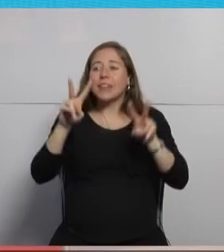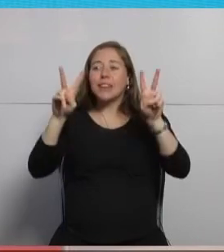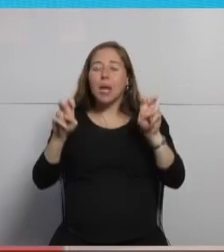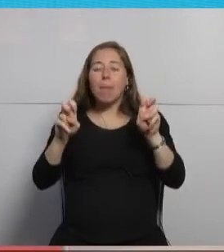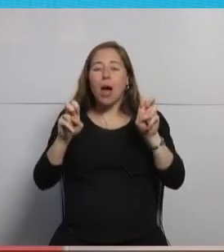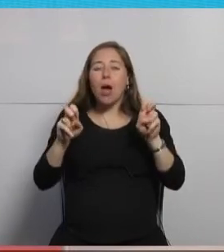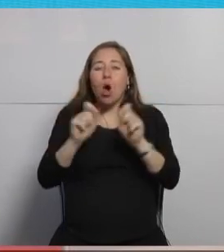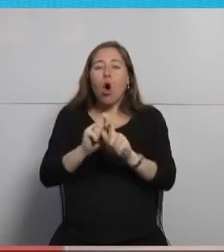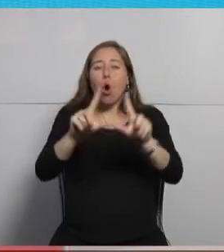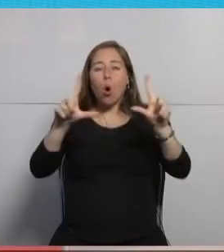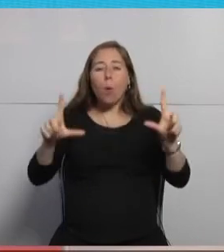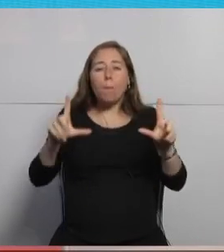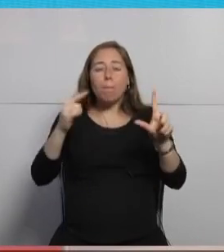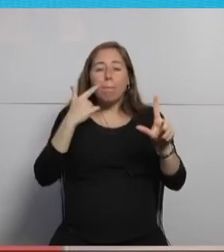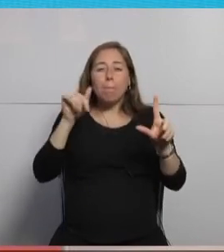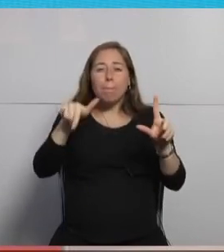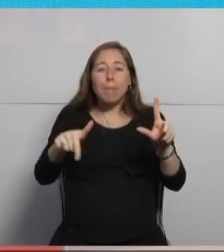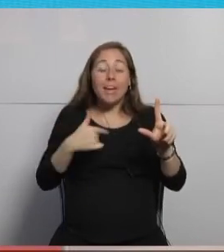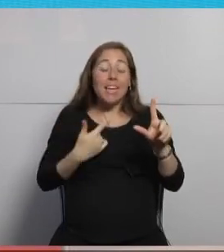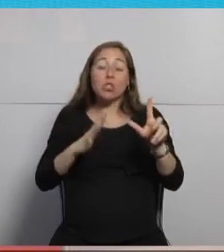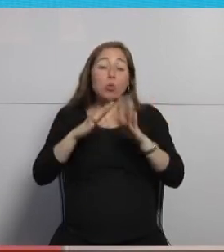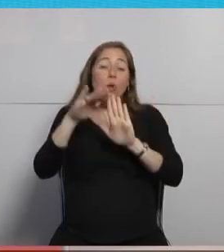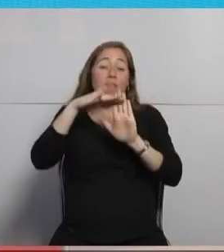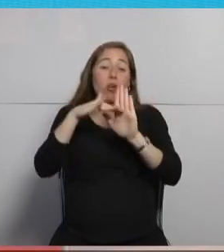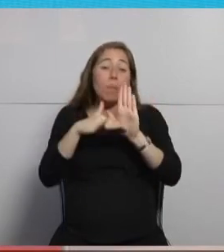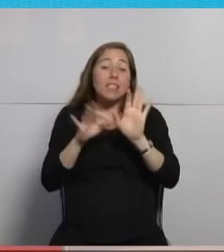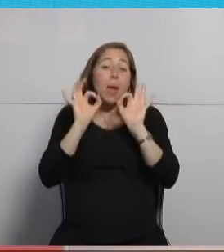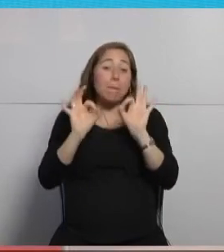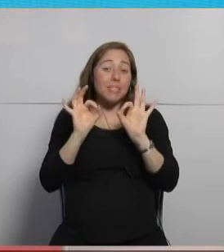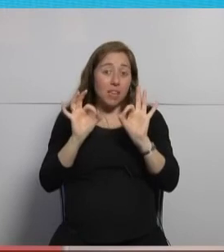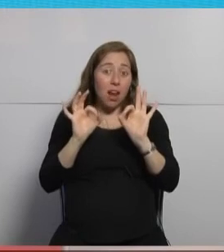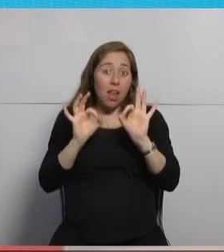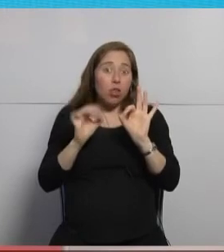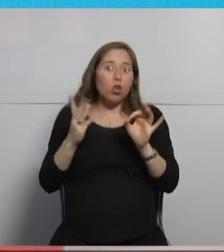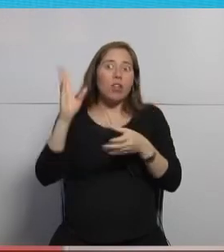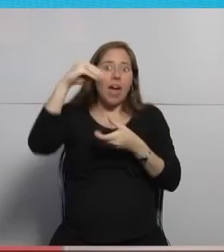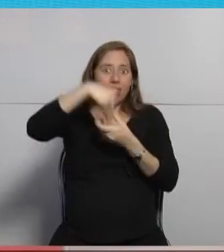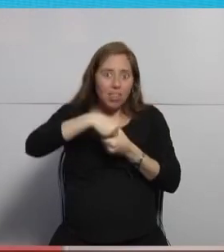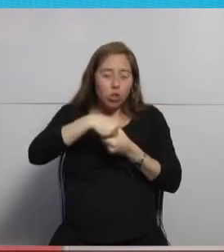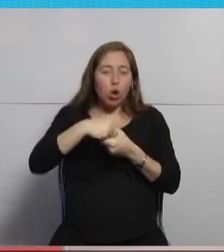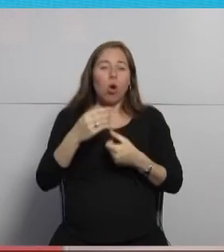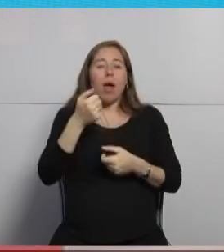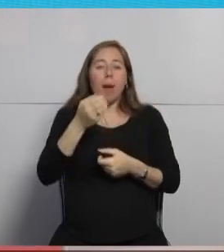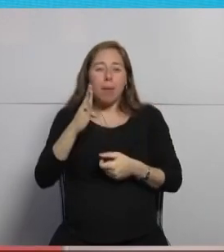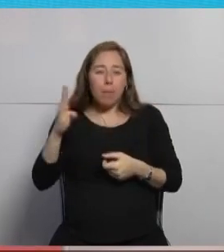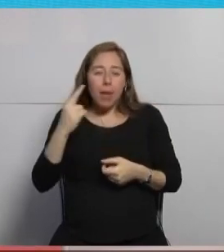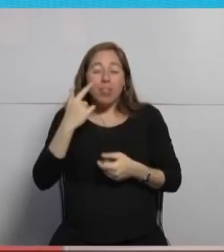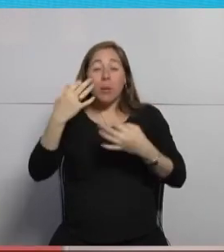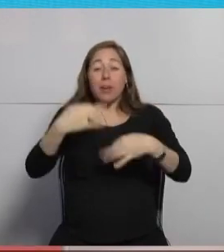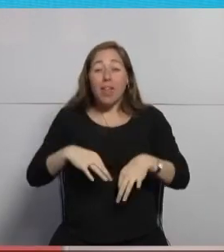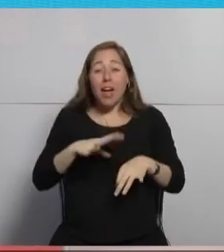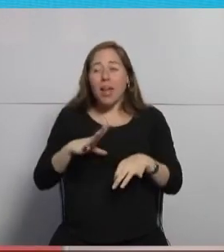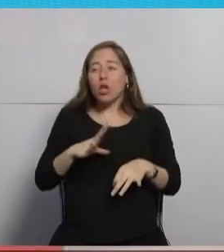plataforma en la cual está este portal antes de hablar de OpenShift me gustaría hablar un poco sobre Kubernetes que Kubernetes es